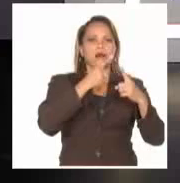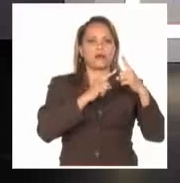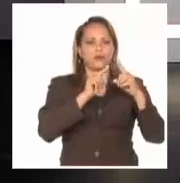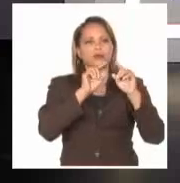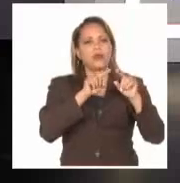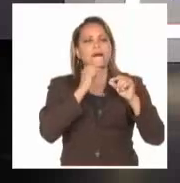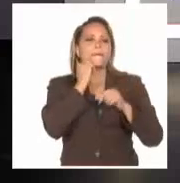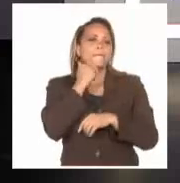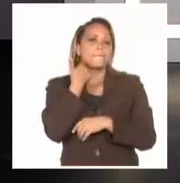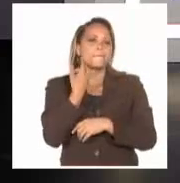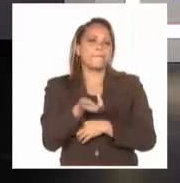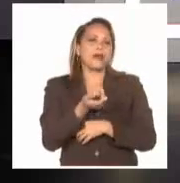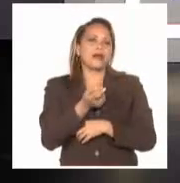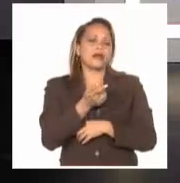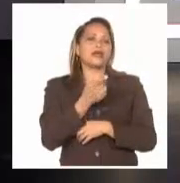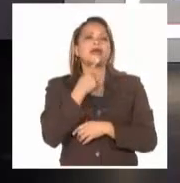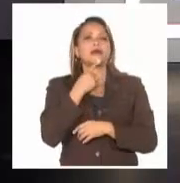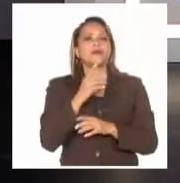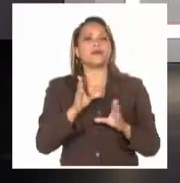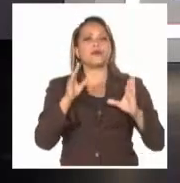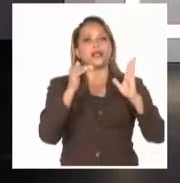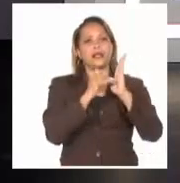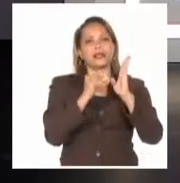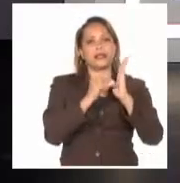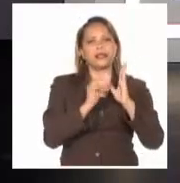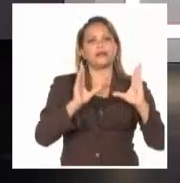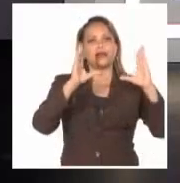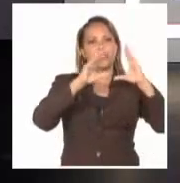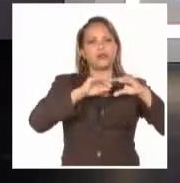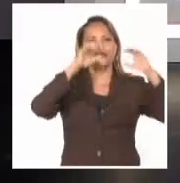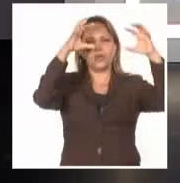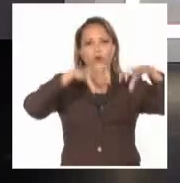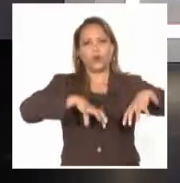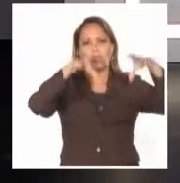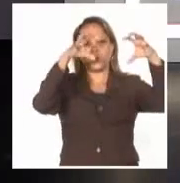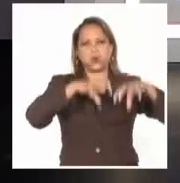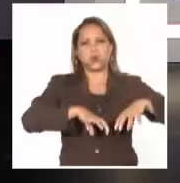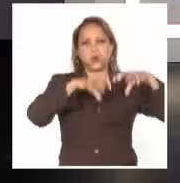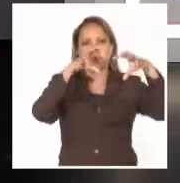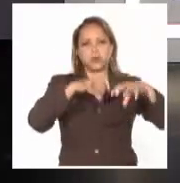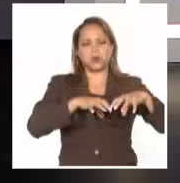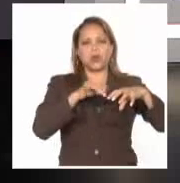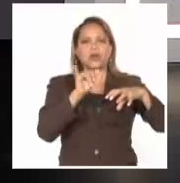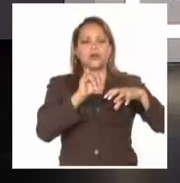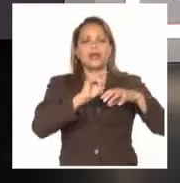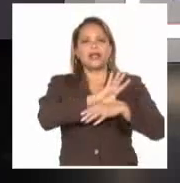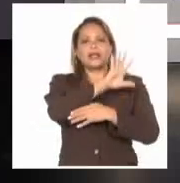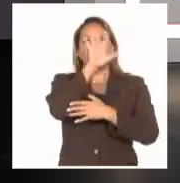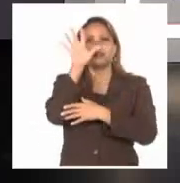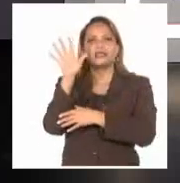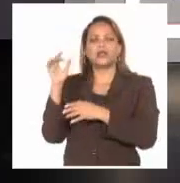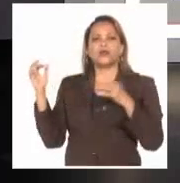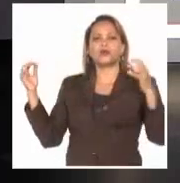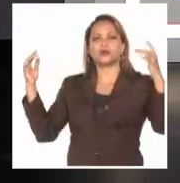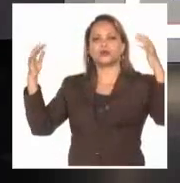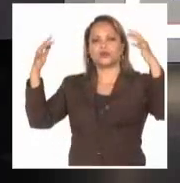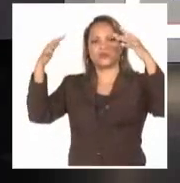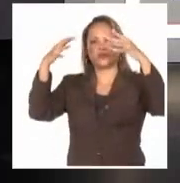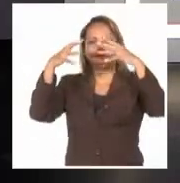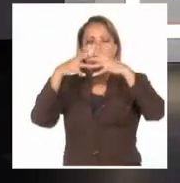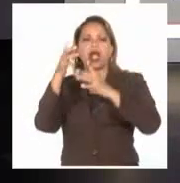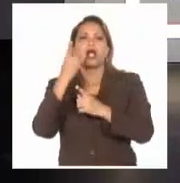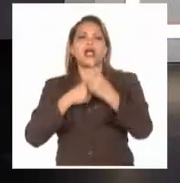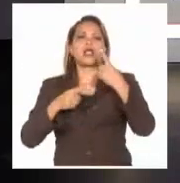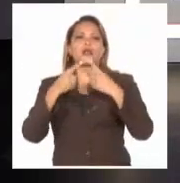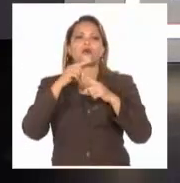más numerosos ya en horas de la tarde que se puede apreciar y tendremos también cielos parcialmente nublados y llegará a nublarse en algunas